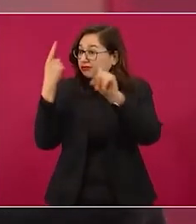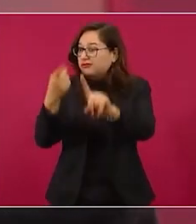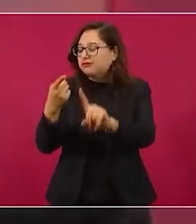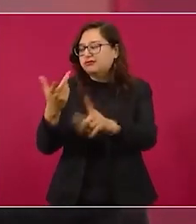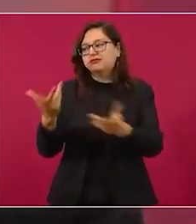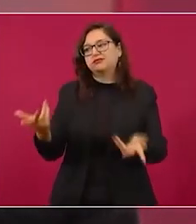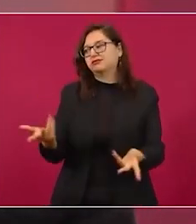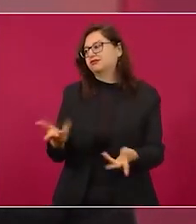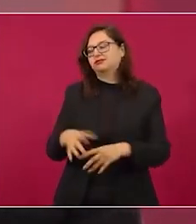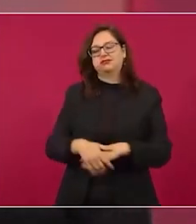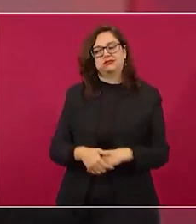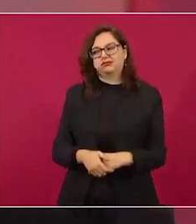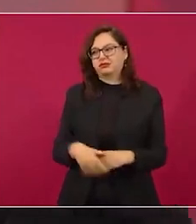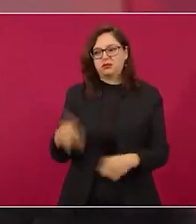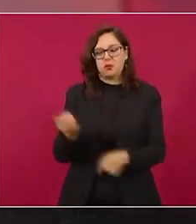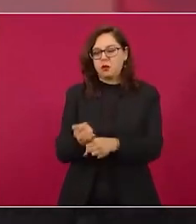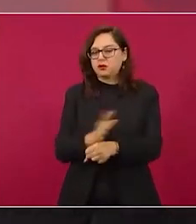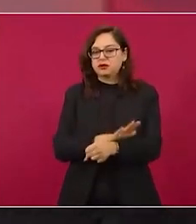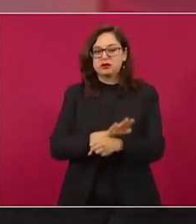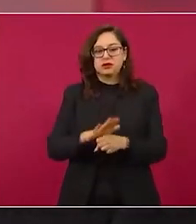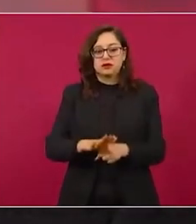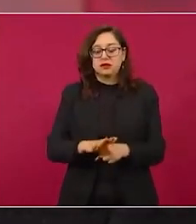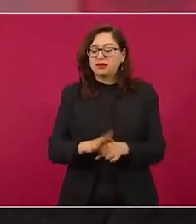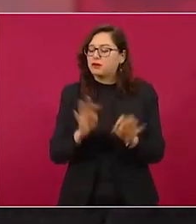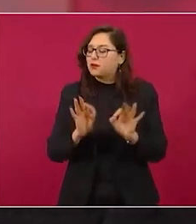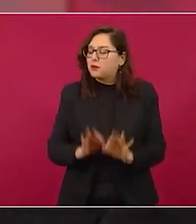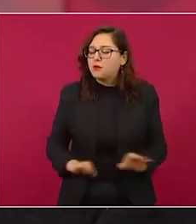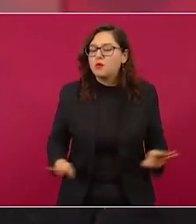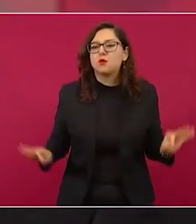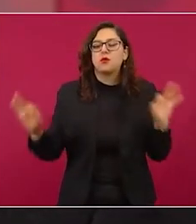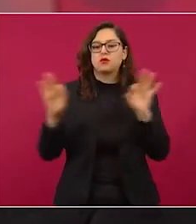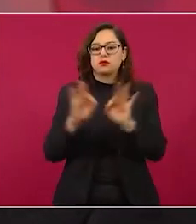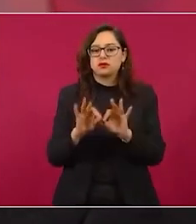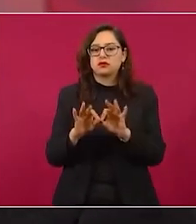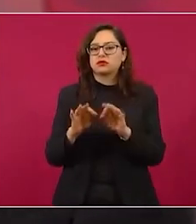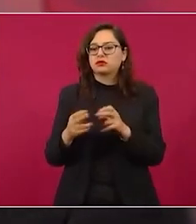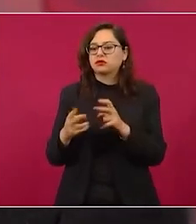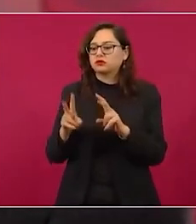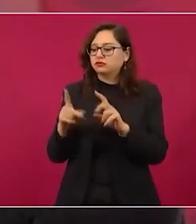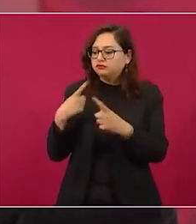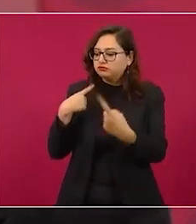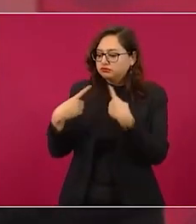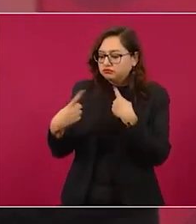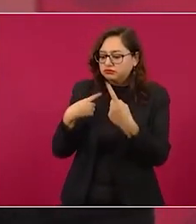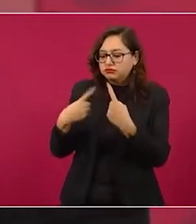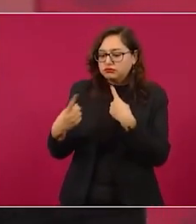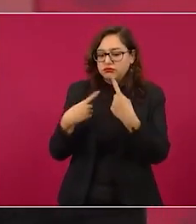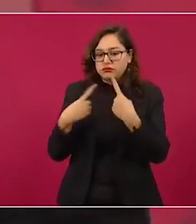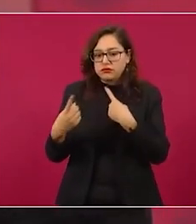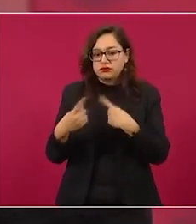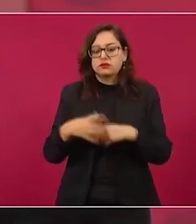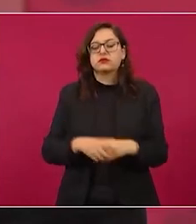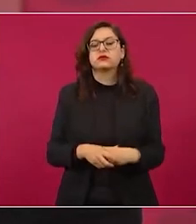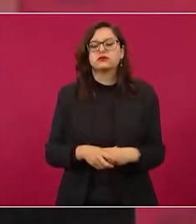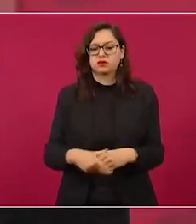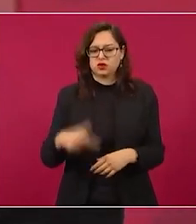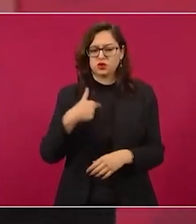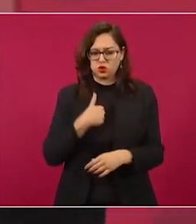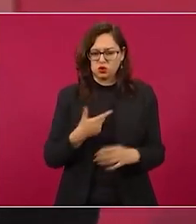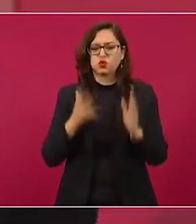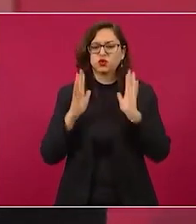Que dialoguen. He dado la instrucción que los reciban,